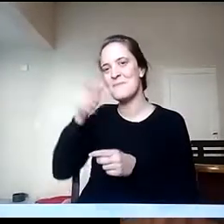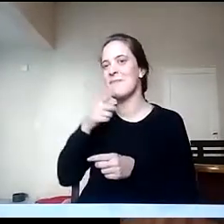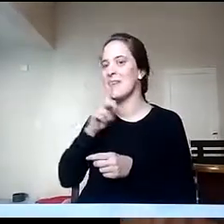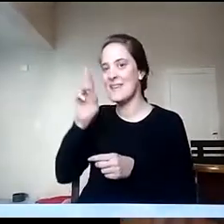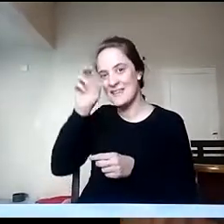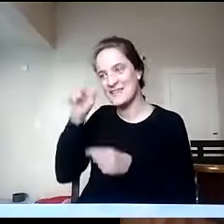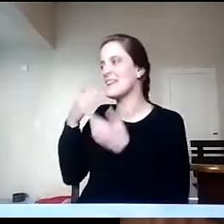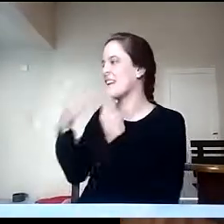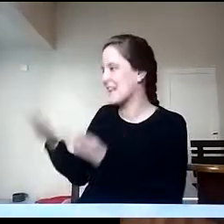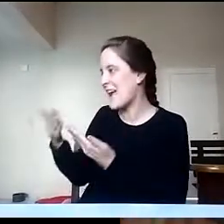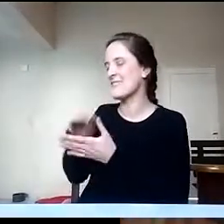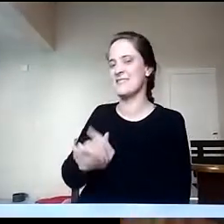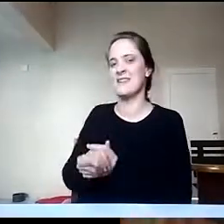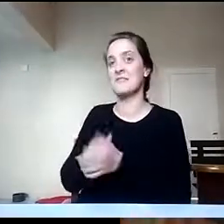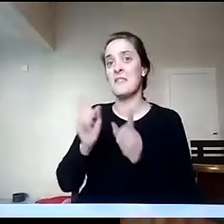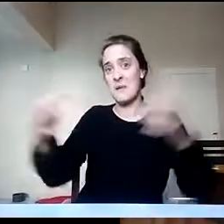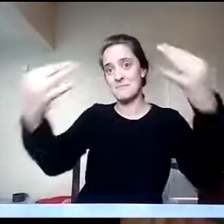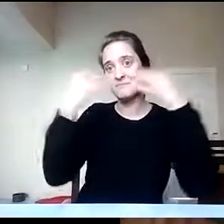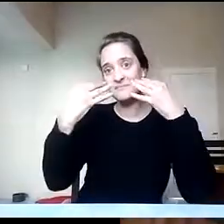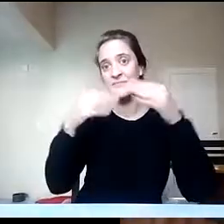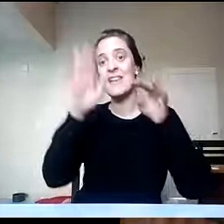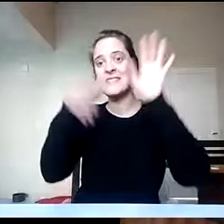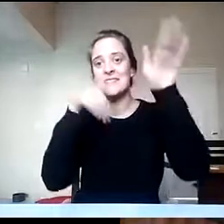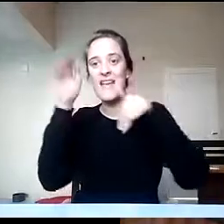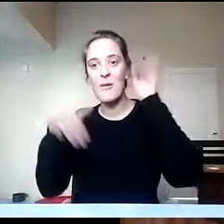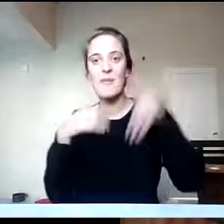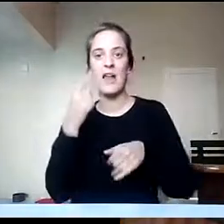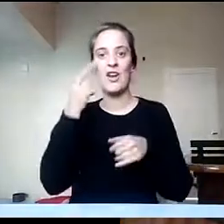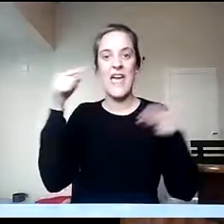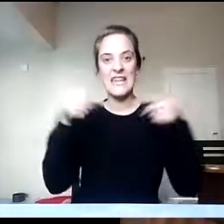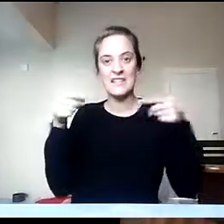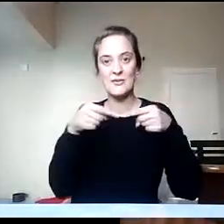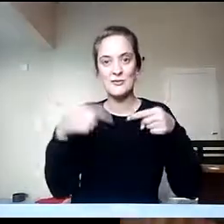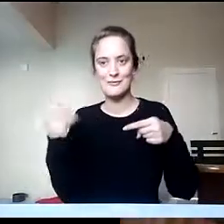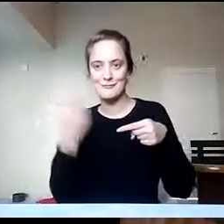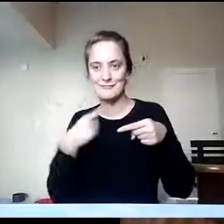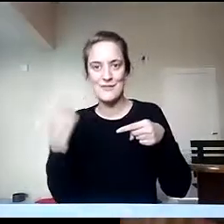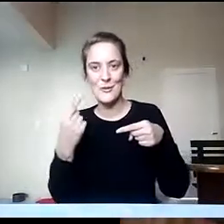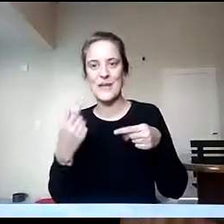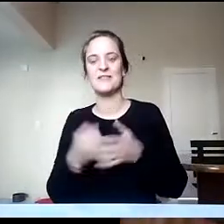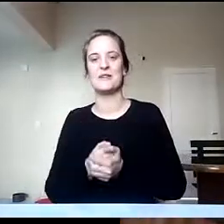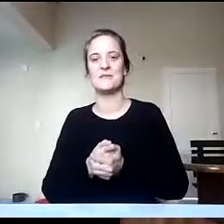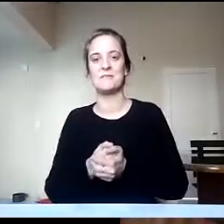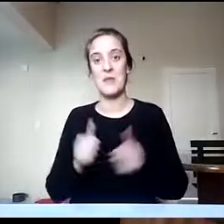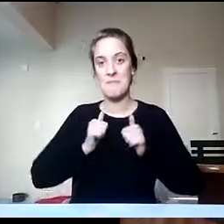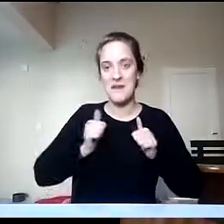han acompañado, invitarlos a nuestro instituto a conocer nuestra oferta y los esperamos a todos y muchas gracias por estar.